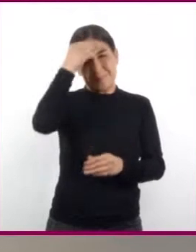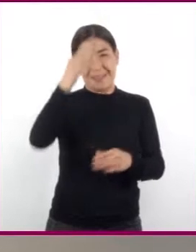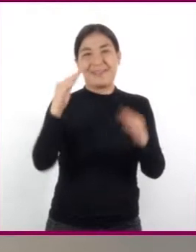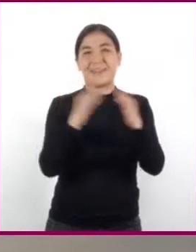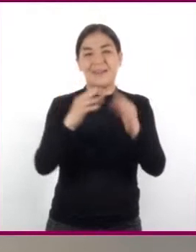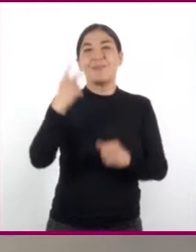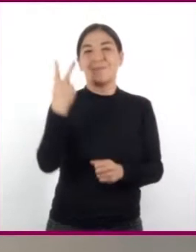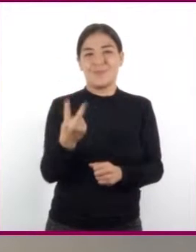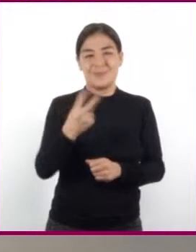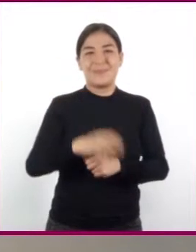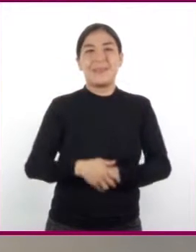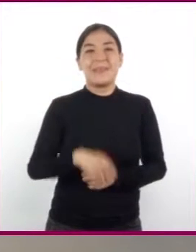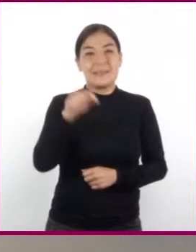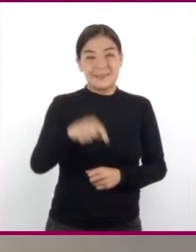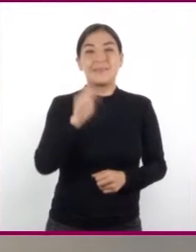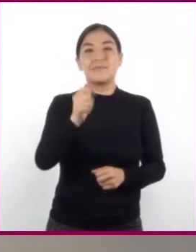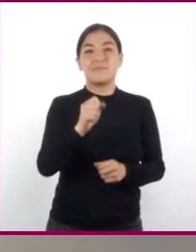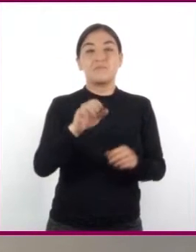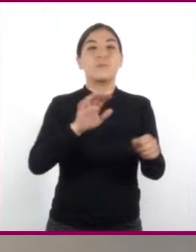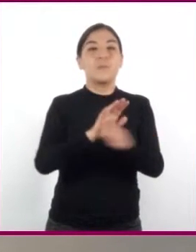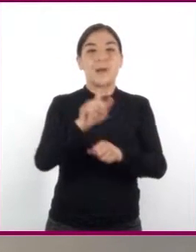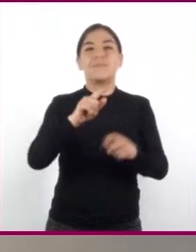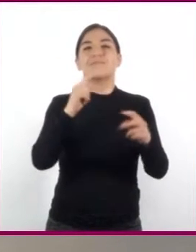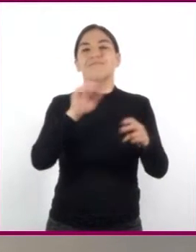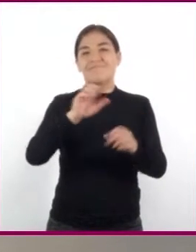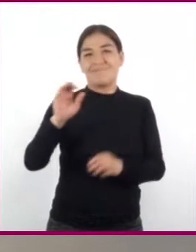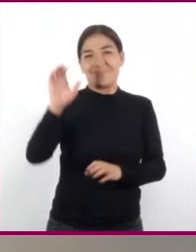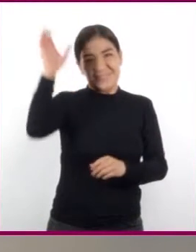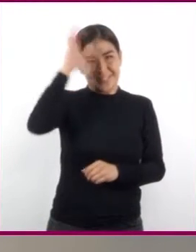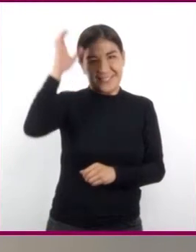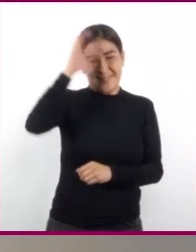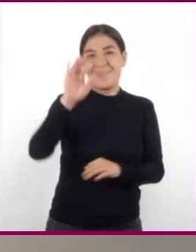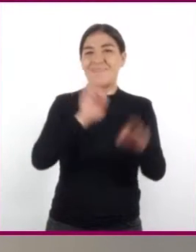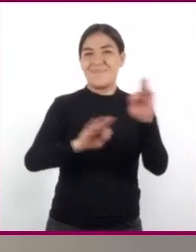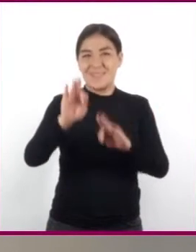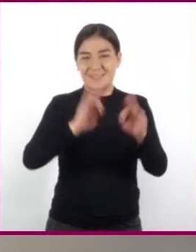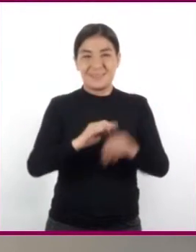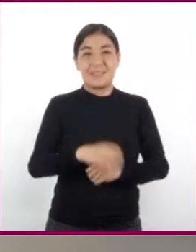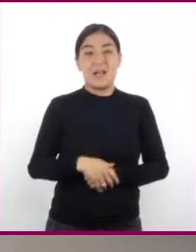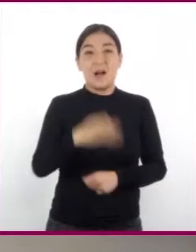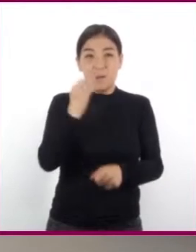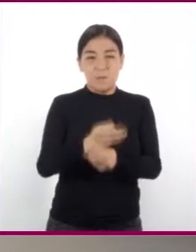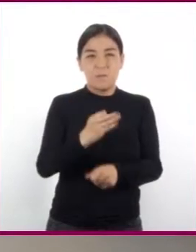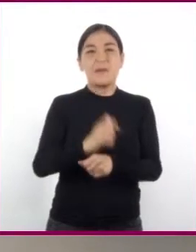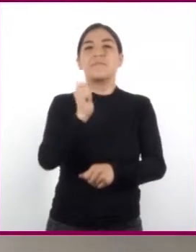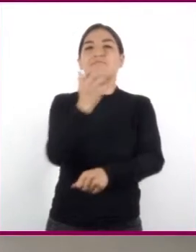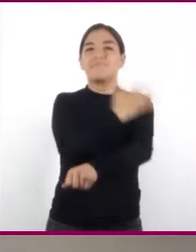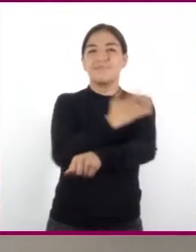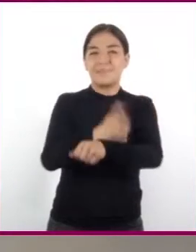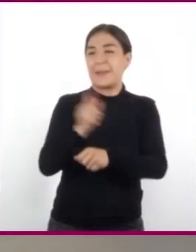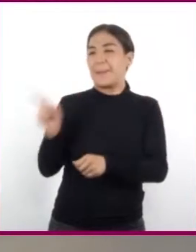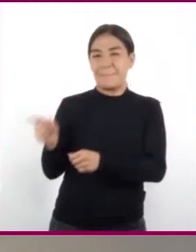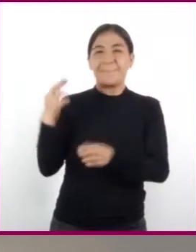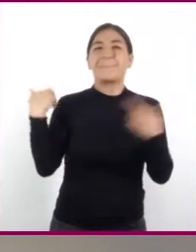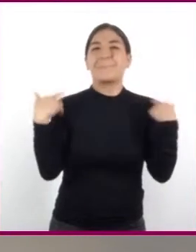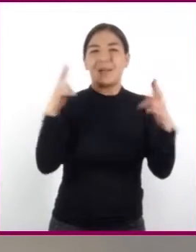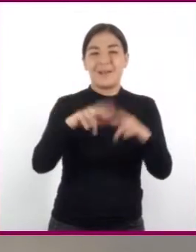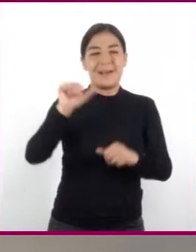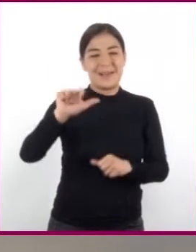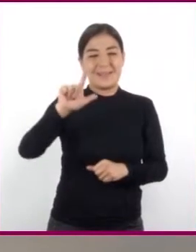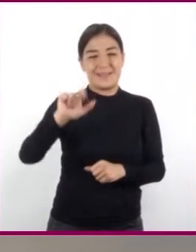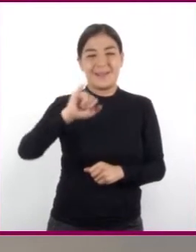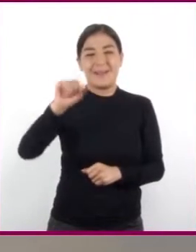Casa 2 en la asignatura de Ciencias Física. En esta ocasión nos acompaña la profesora Alejandra